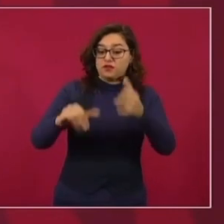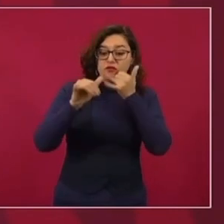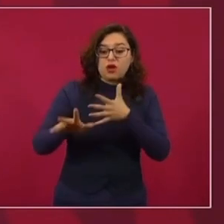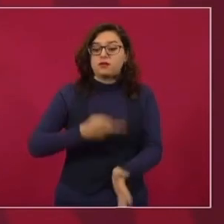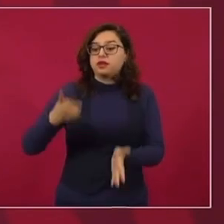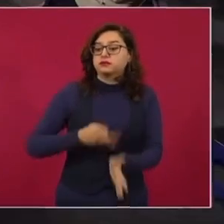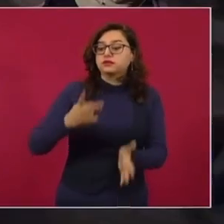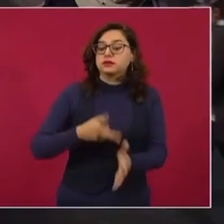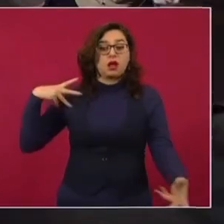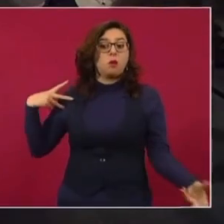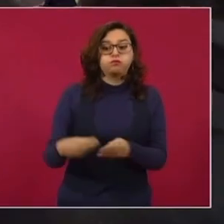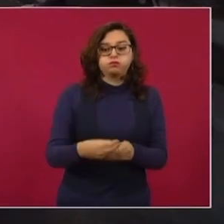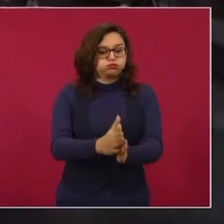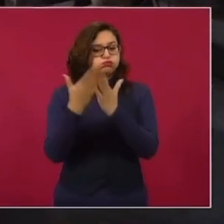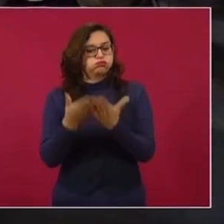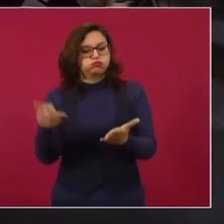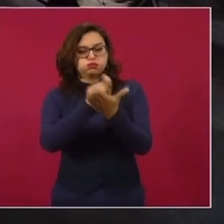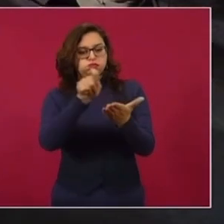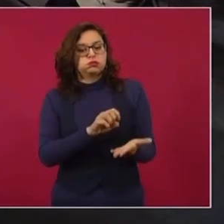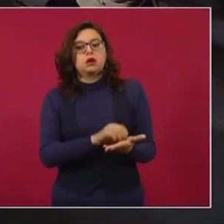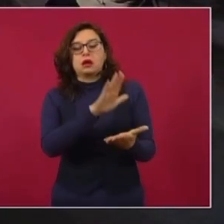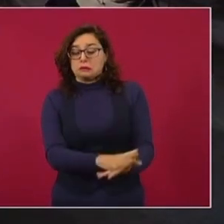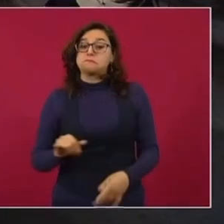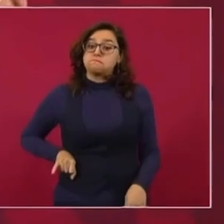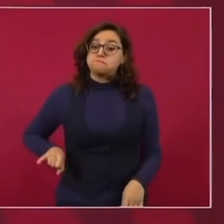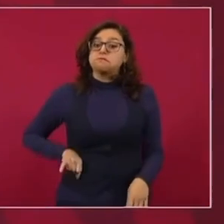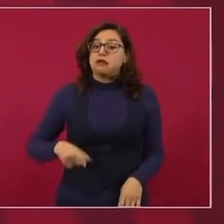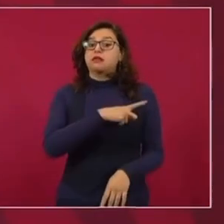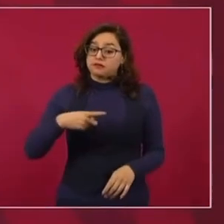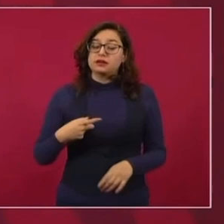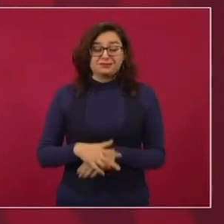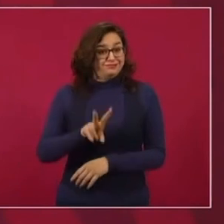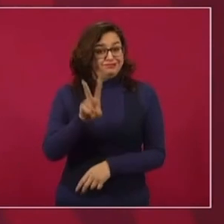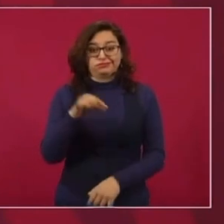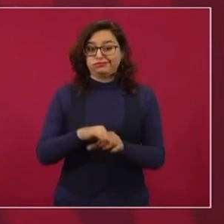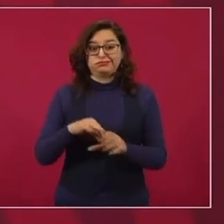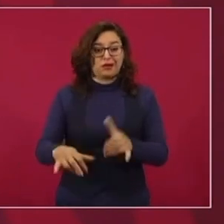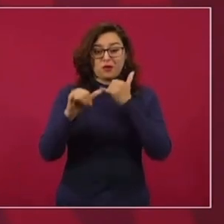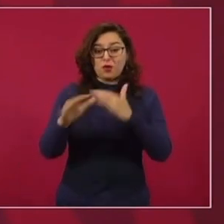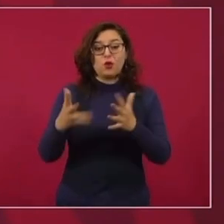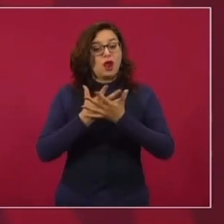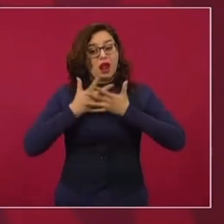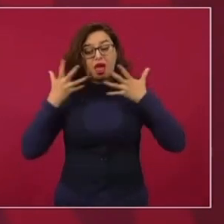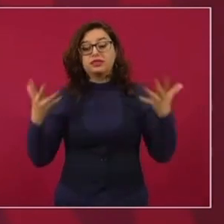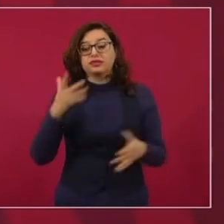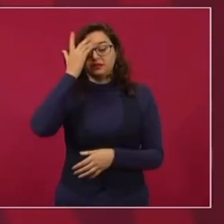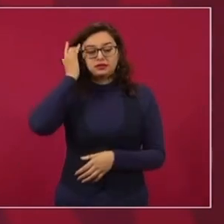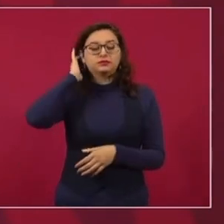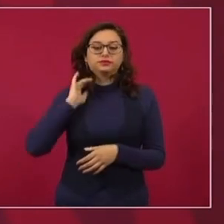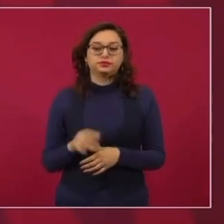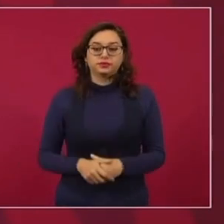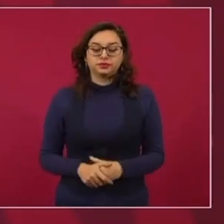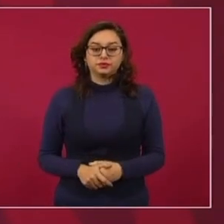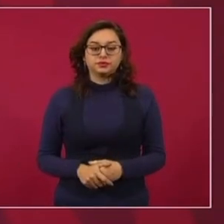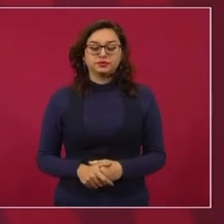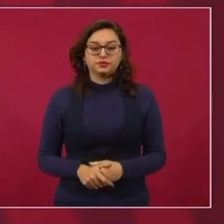los grandes fraudes que se han cometido